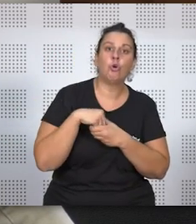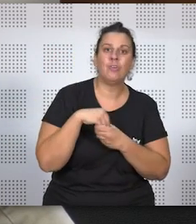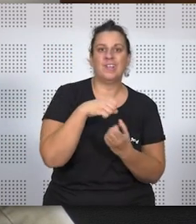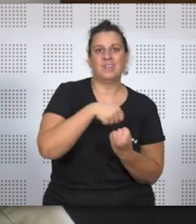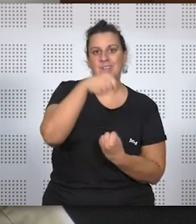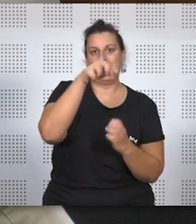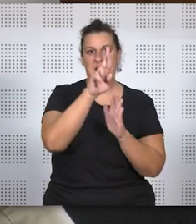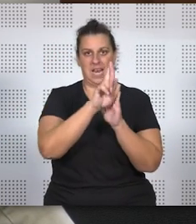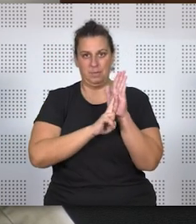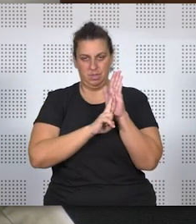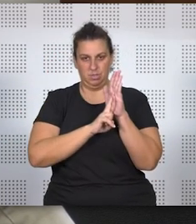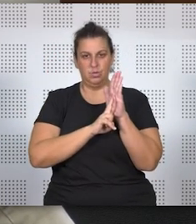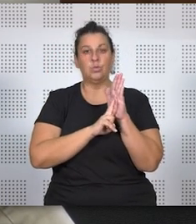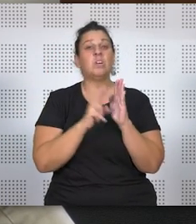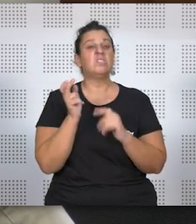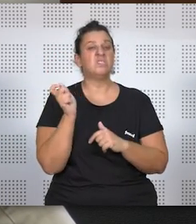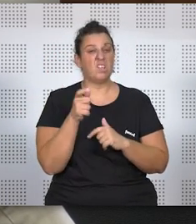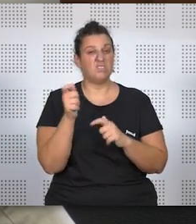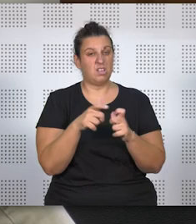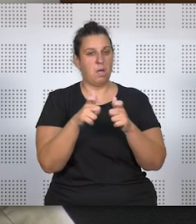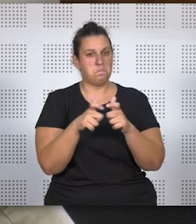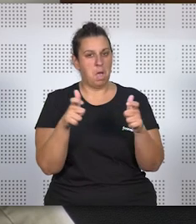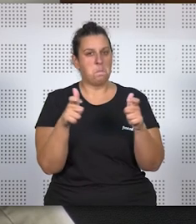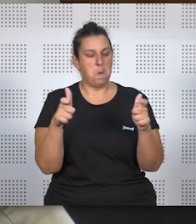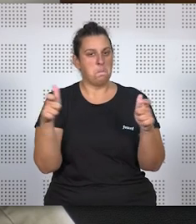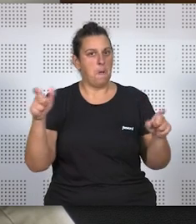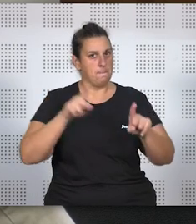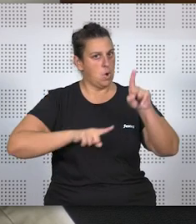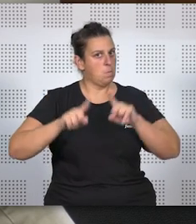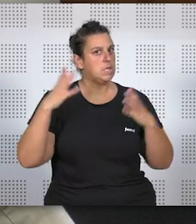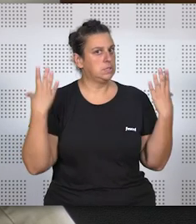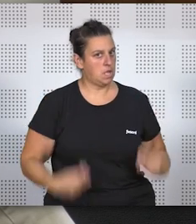este reglamento. Cada más frecuente. Cada vez es frecuente y plantea muchos problemas.